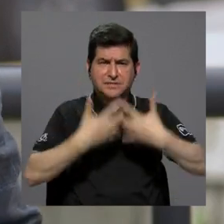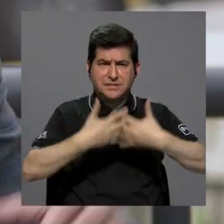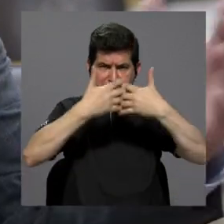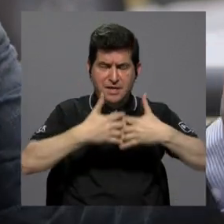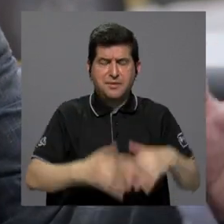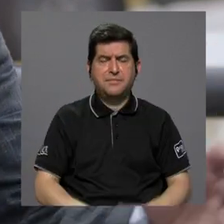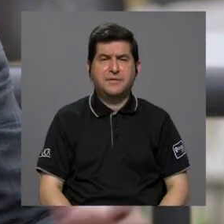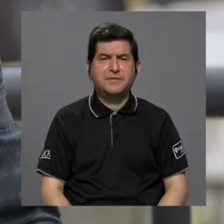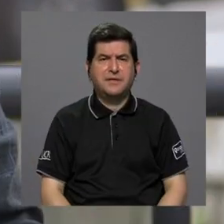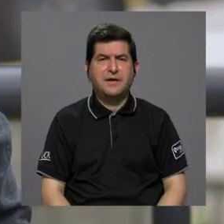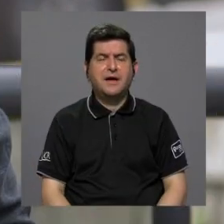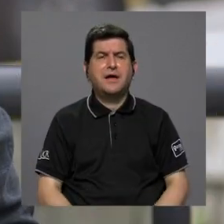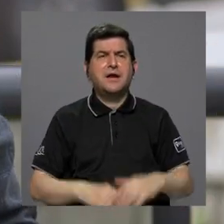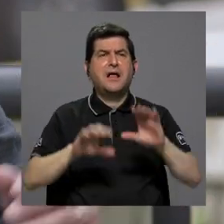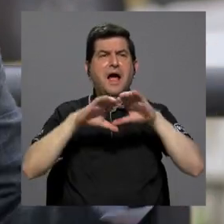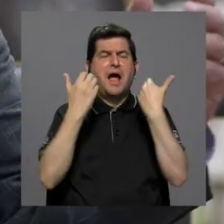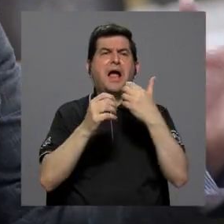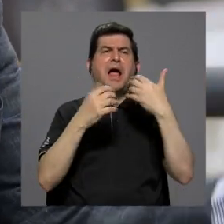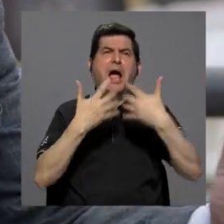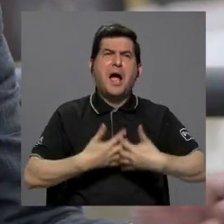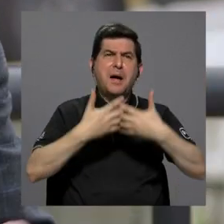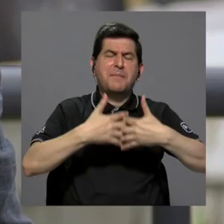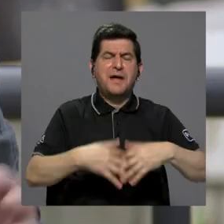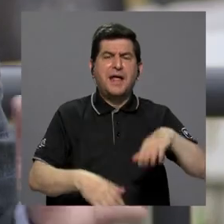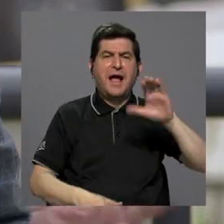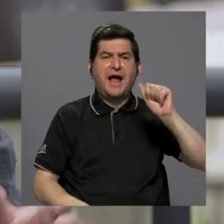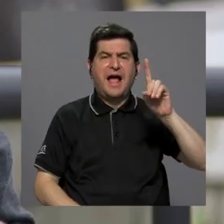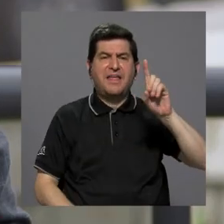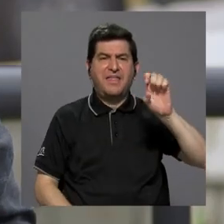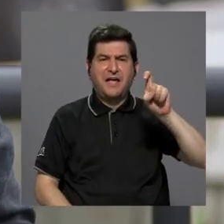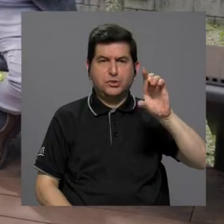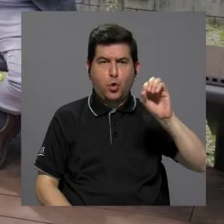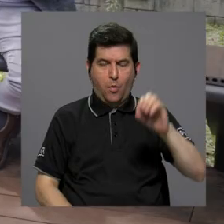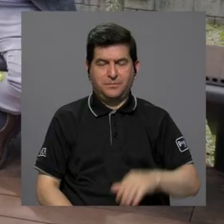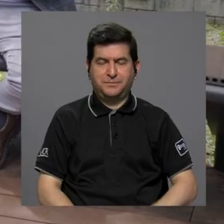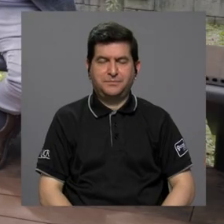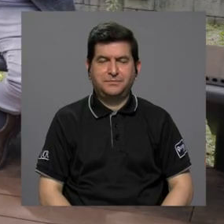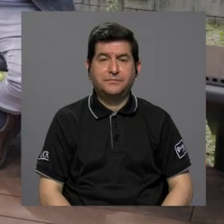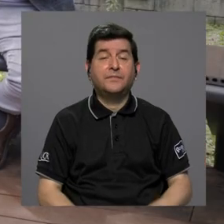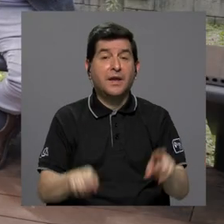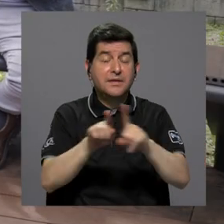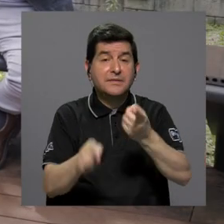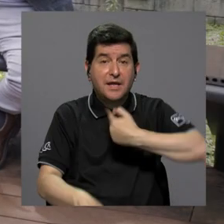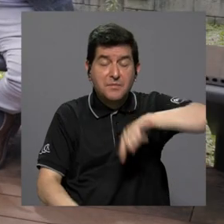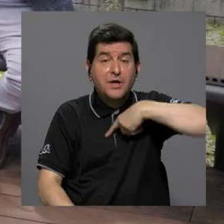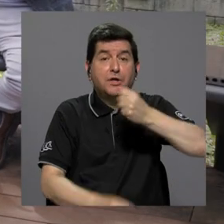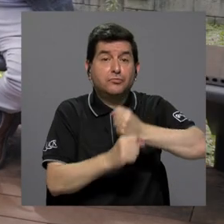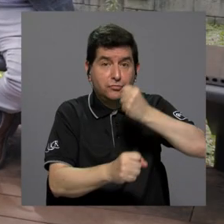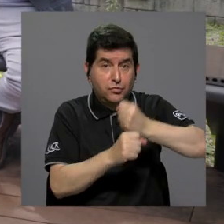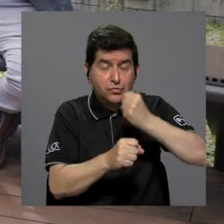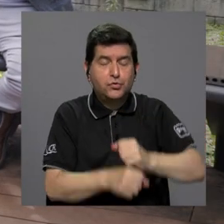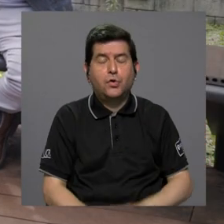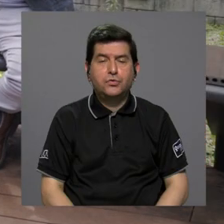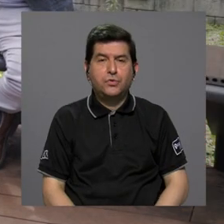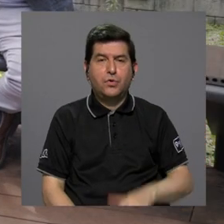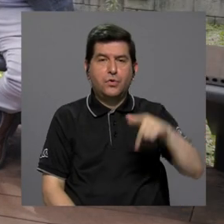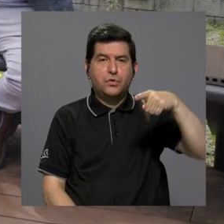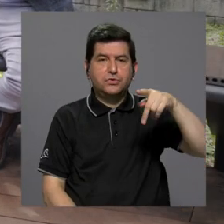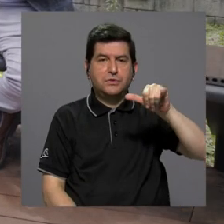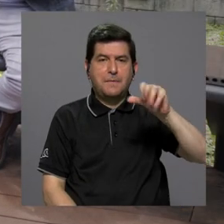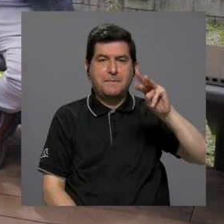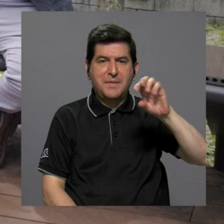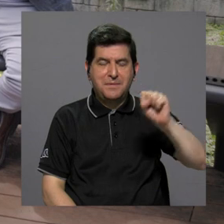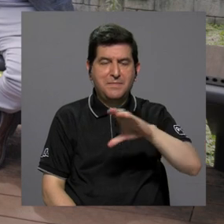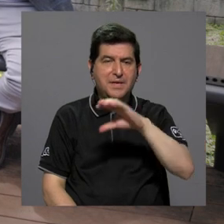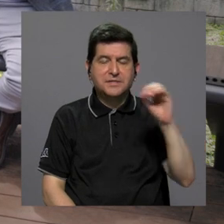empresarial, CAMTIC, Cámara de Industria, CADEXCO, etc. Y también queremos trabajar con pymes